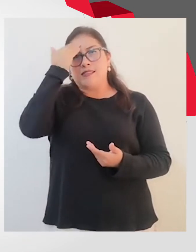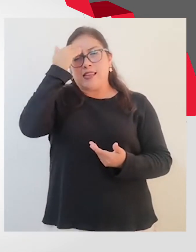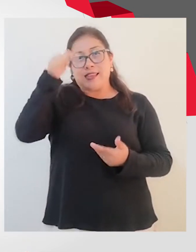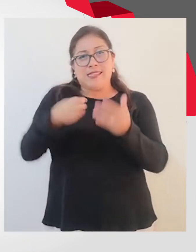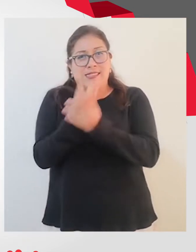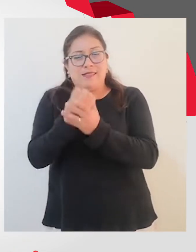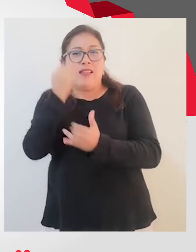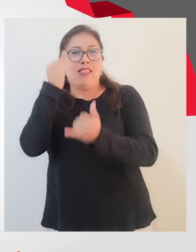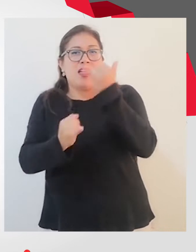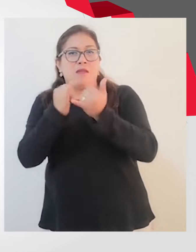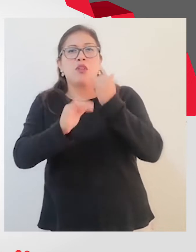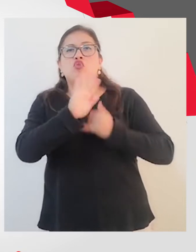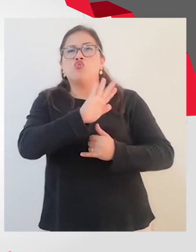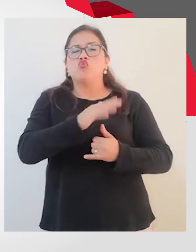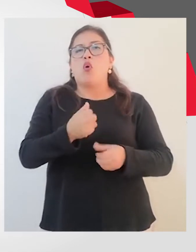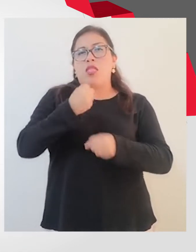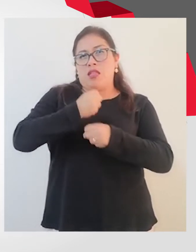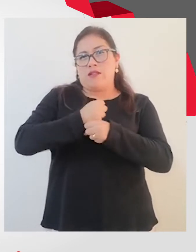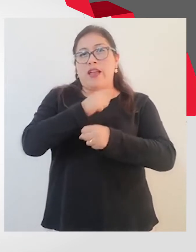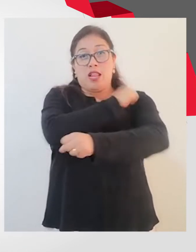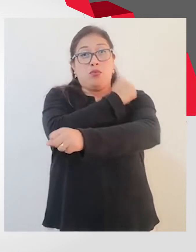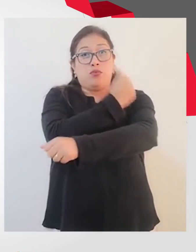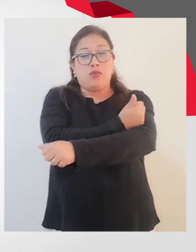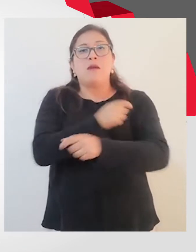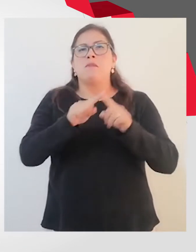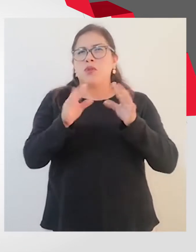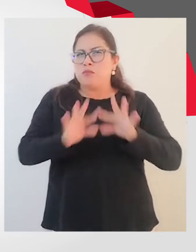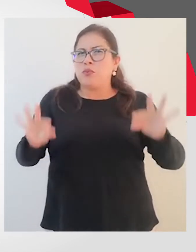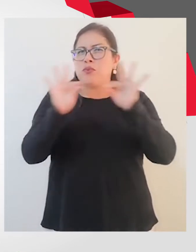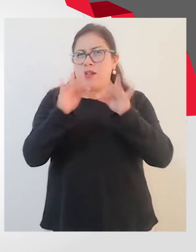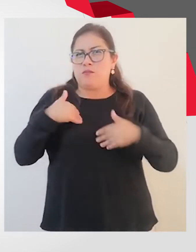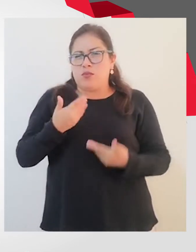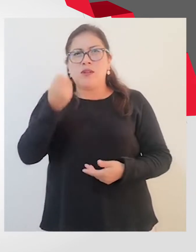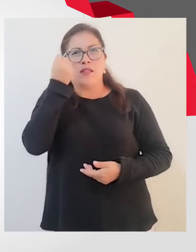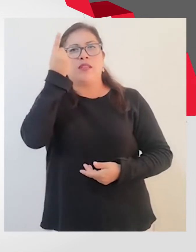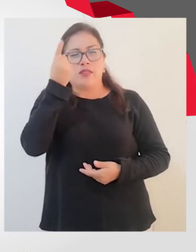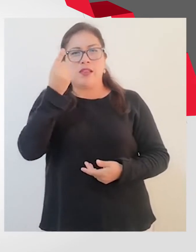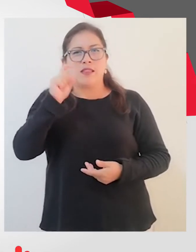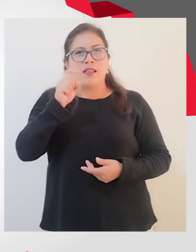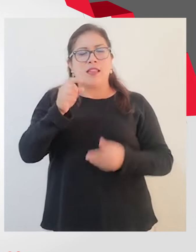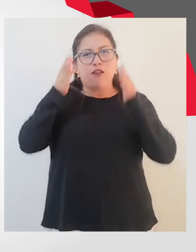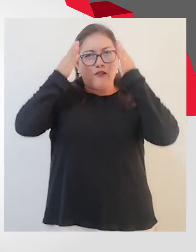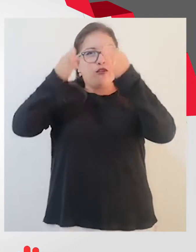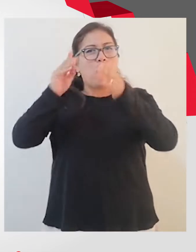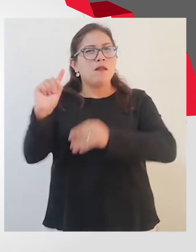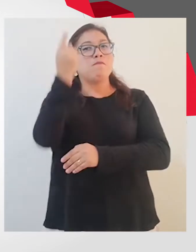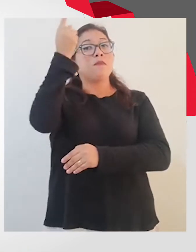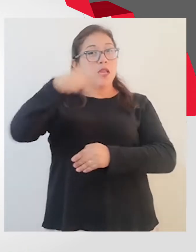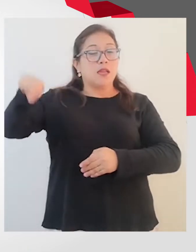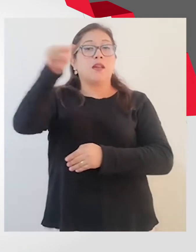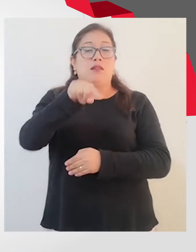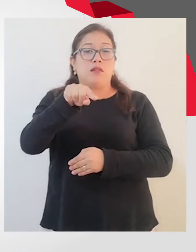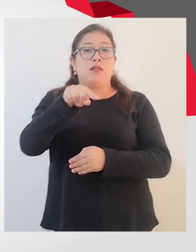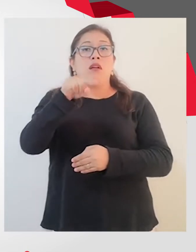gestión en diciembre de este año, pero es importante que eso lo vayamos destacando porque debe priorizarse, debe ser una de las